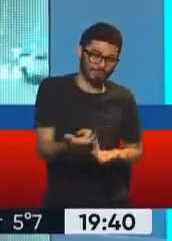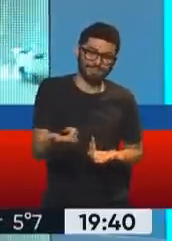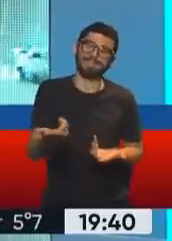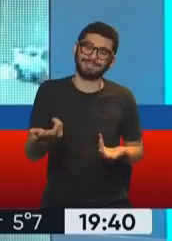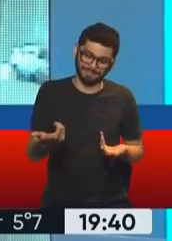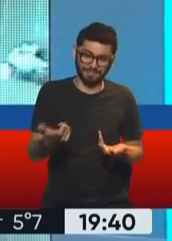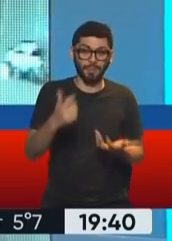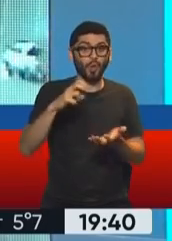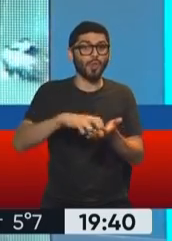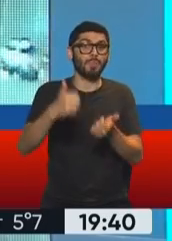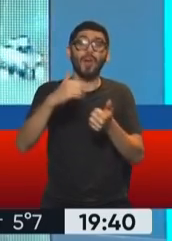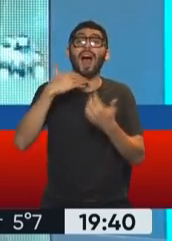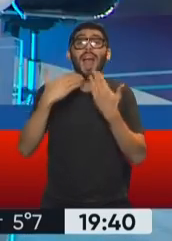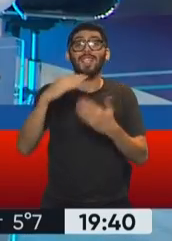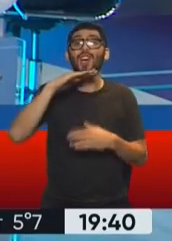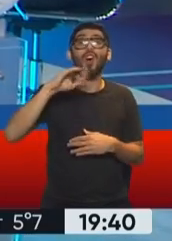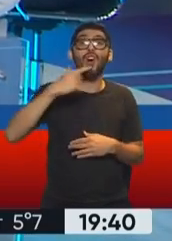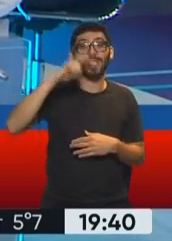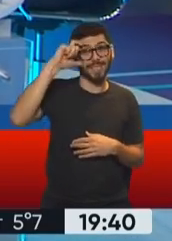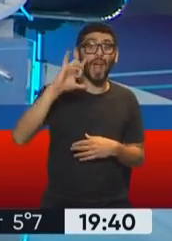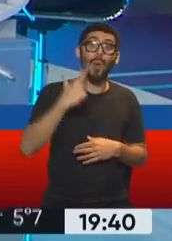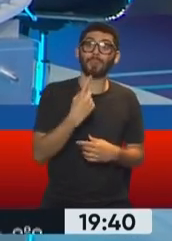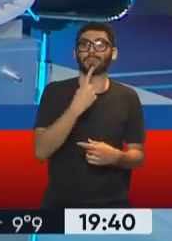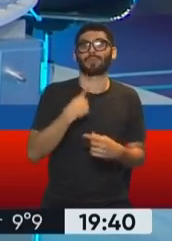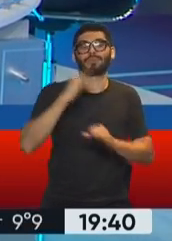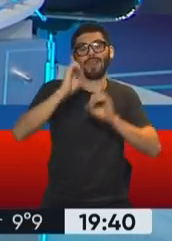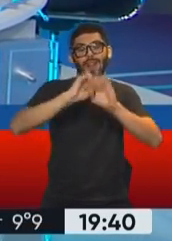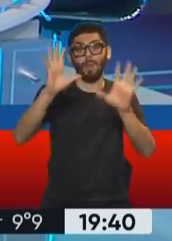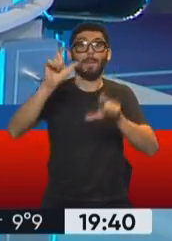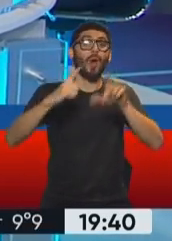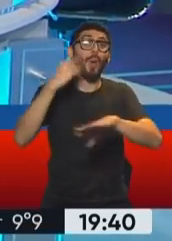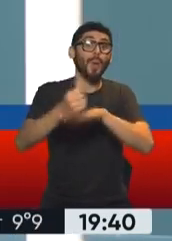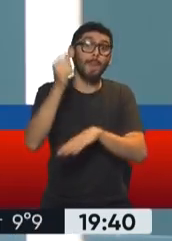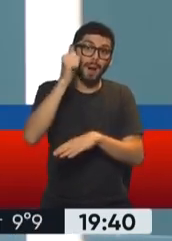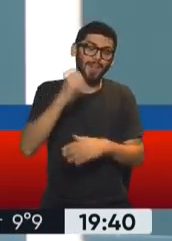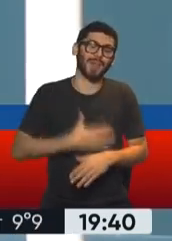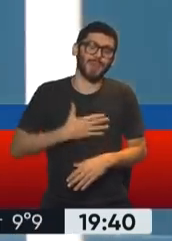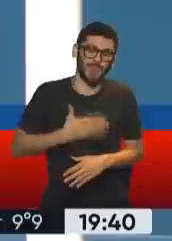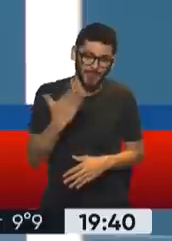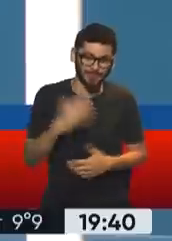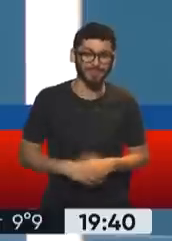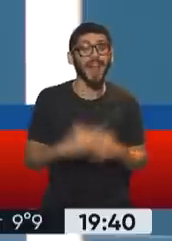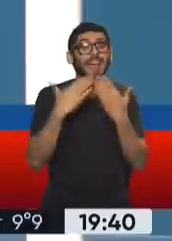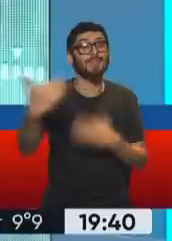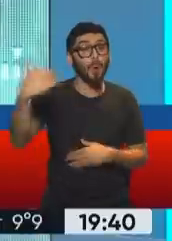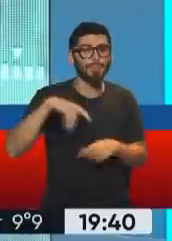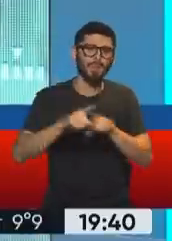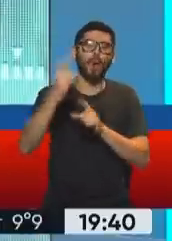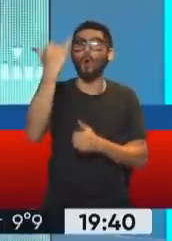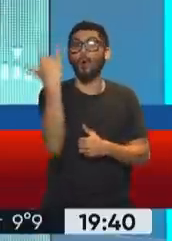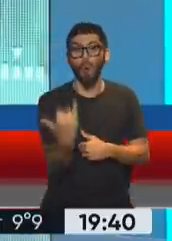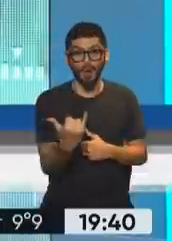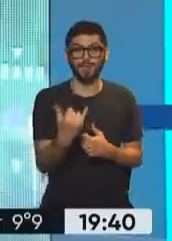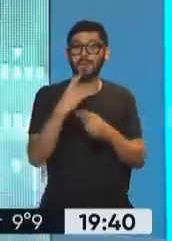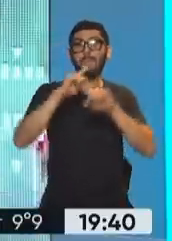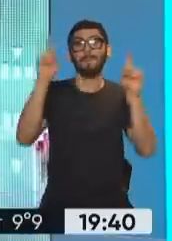Luis y todas Hermosa noticia, gracias José Luis y un beso a todos los vecinos y vecinas de Mar del Plata, una emoción. Gracias María Fernanda por venir como cada jueves a responder